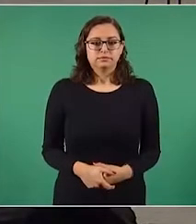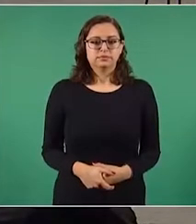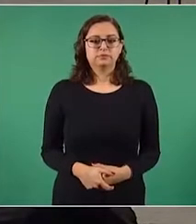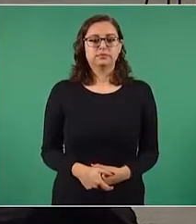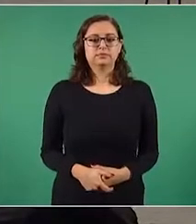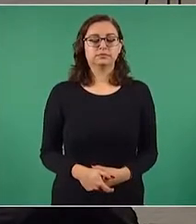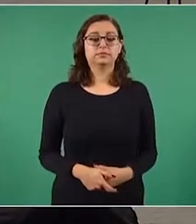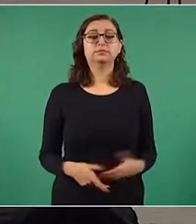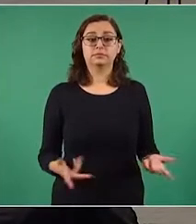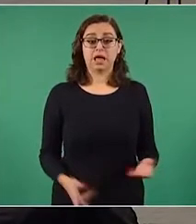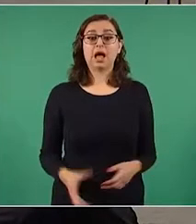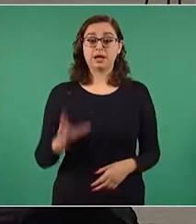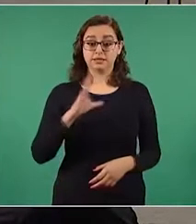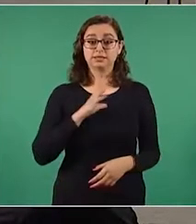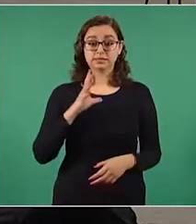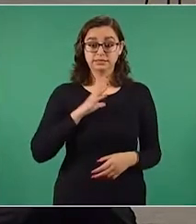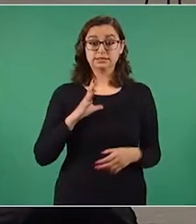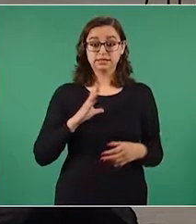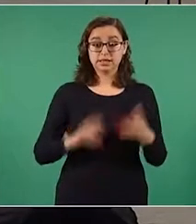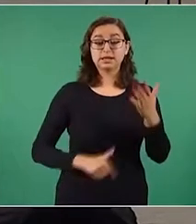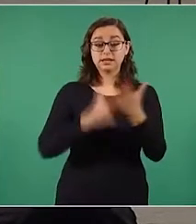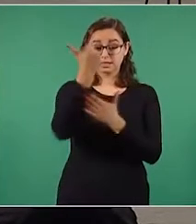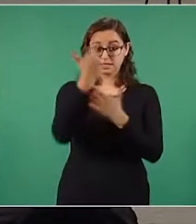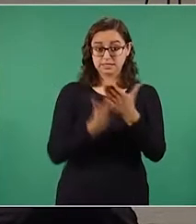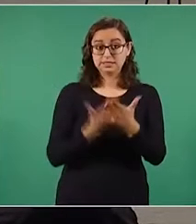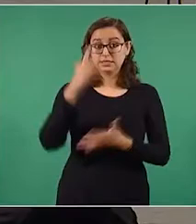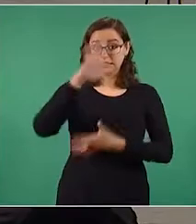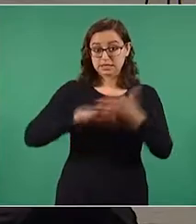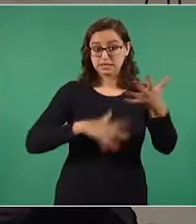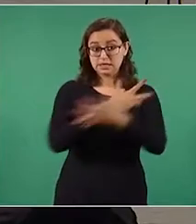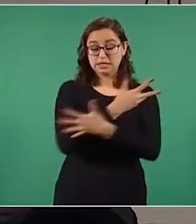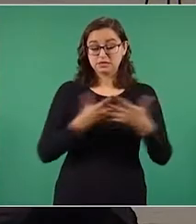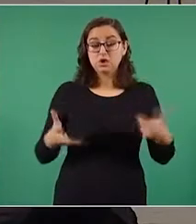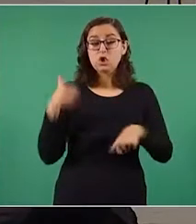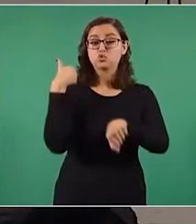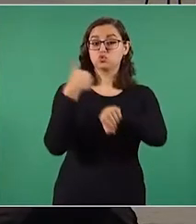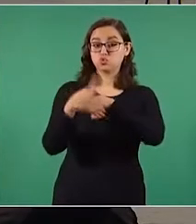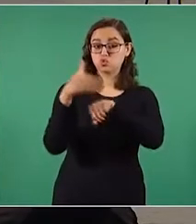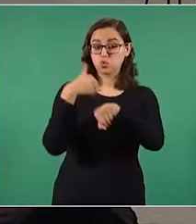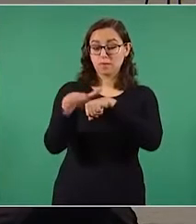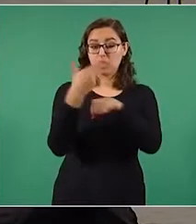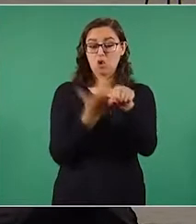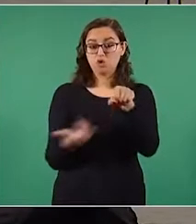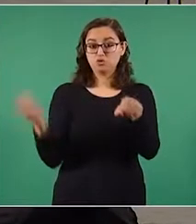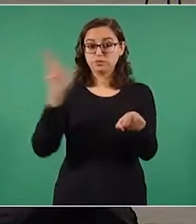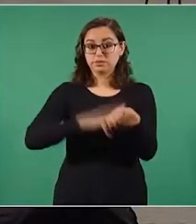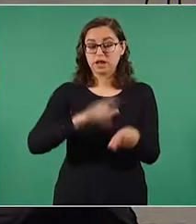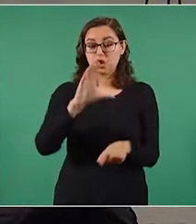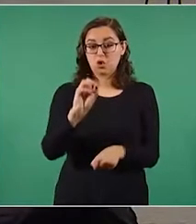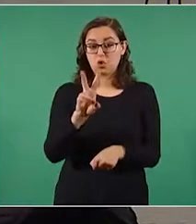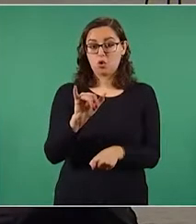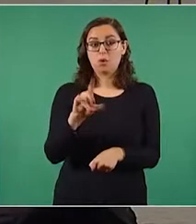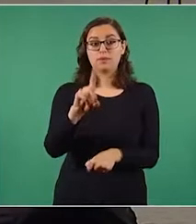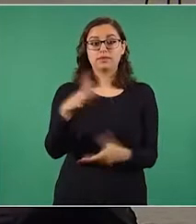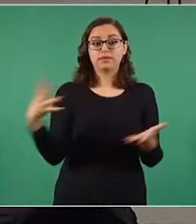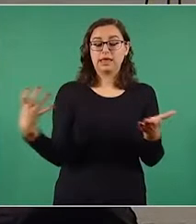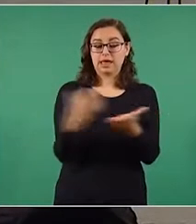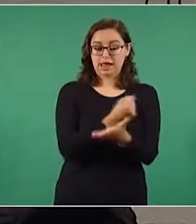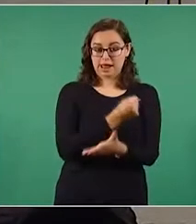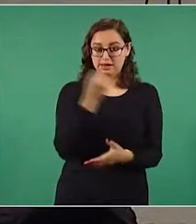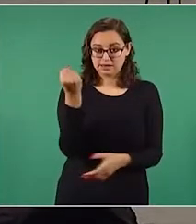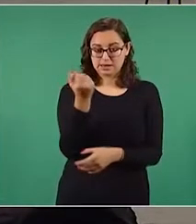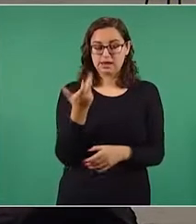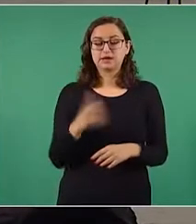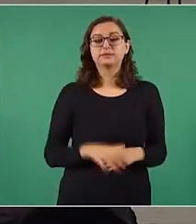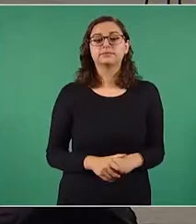Muy bien. Aquí están los números ganadores de hospitales COVID, entre los que se encuentran por estados e instituciones.